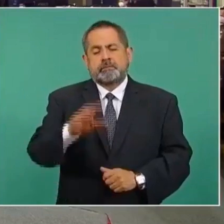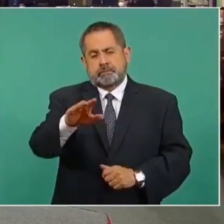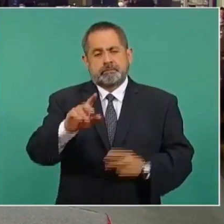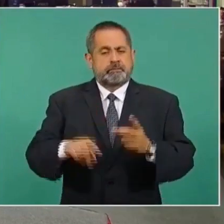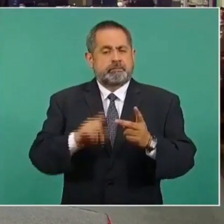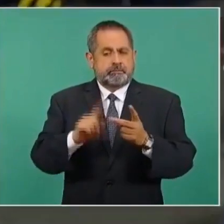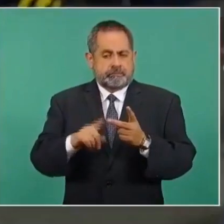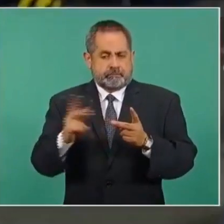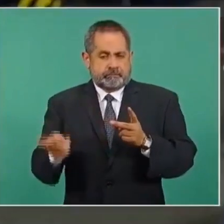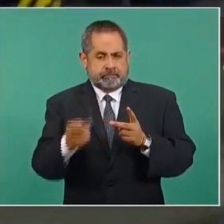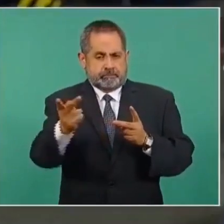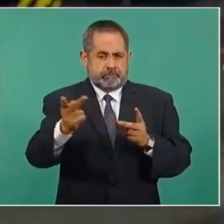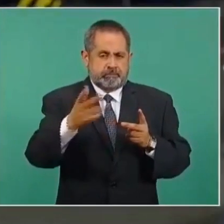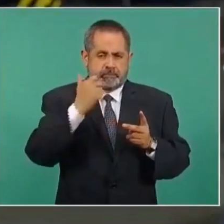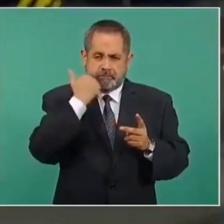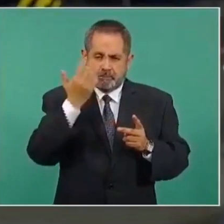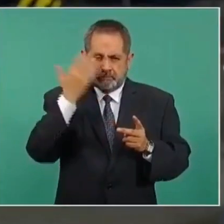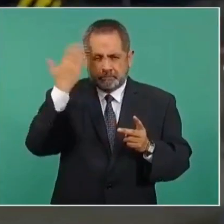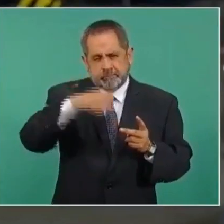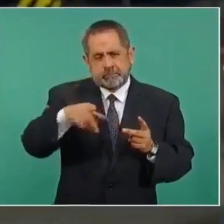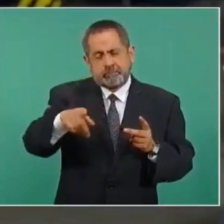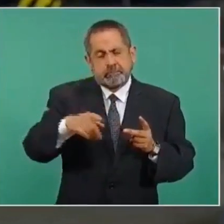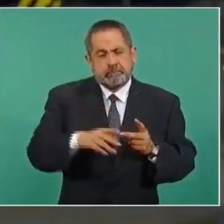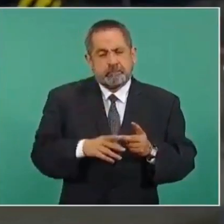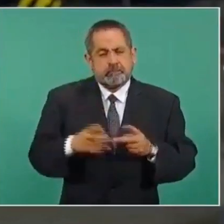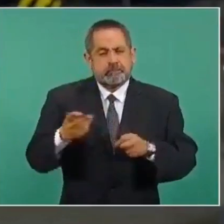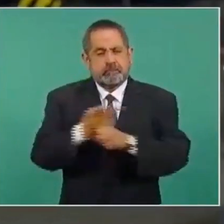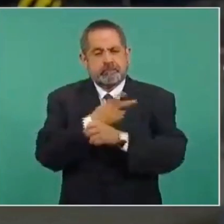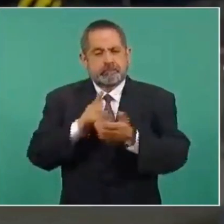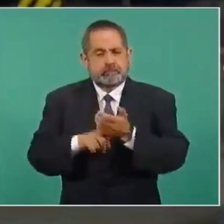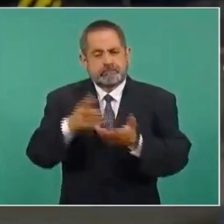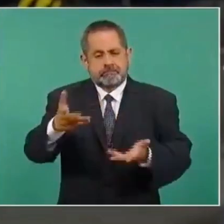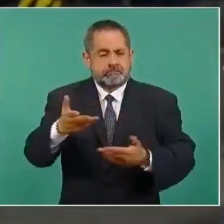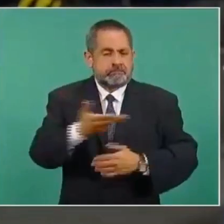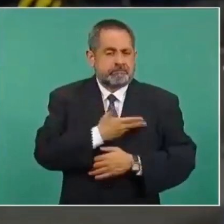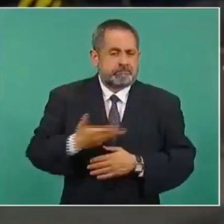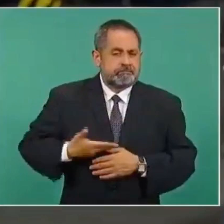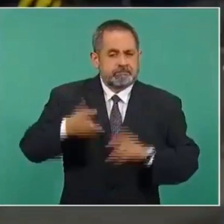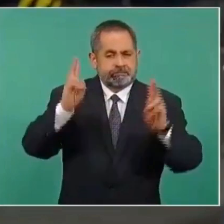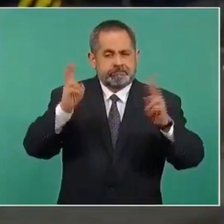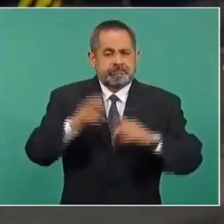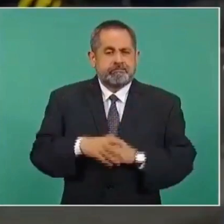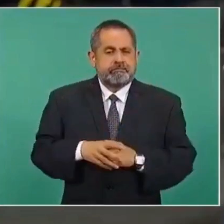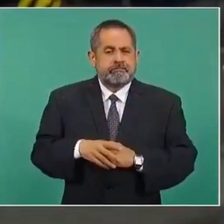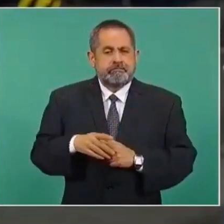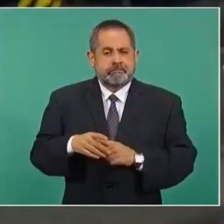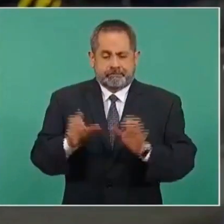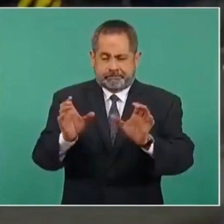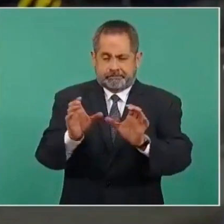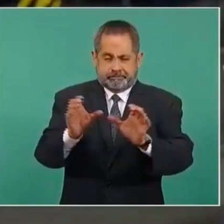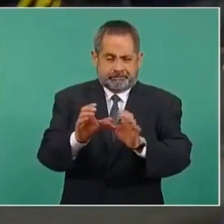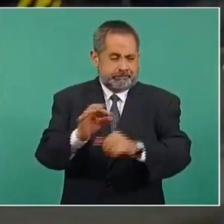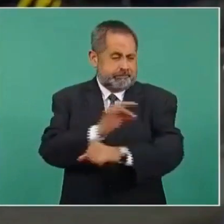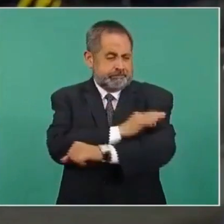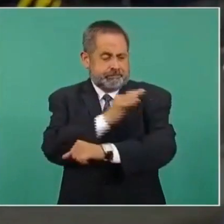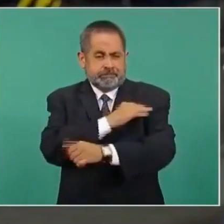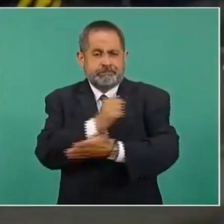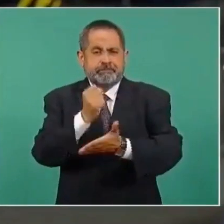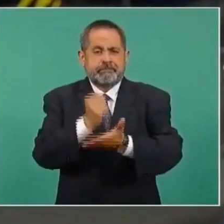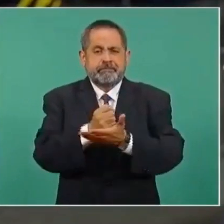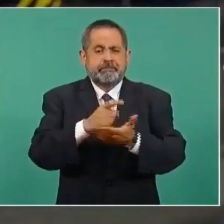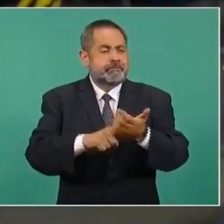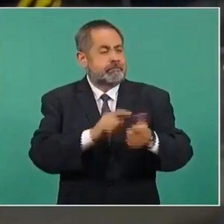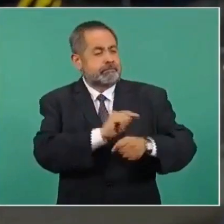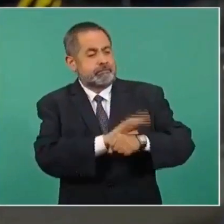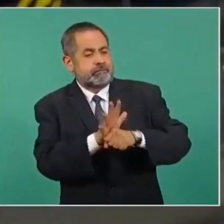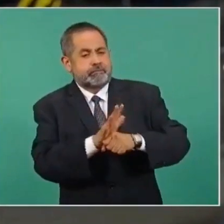Gracias, presidenta. Quisiera saber qué está pasando, señor presidente, con el tema de los certificados de vacunación de la COVID